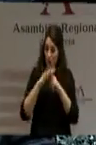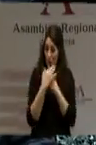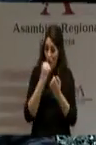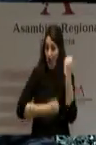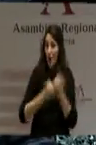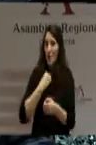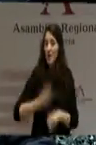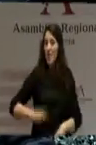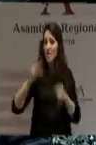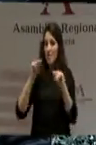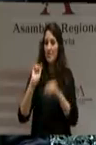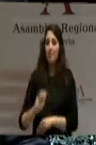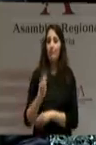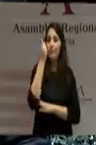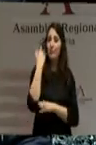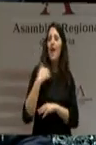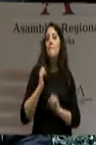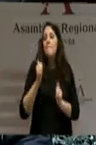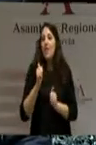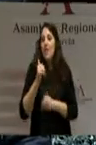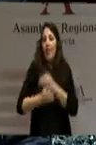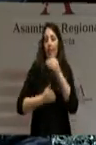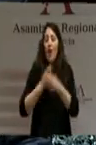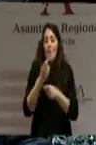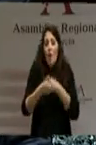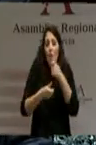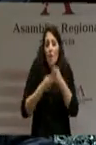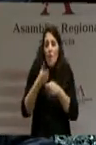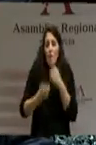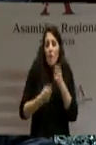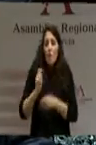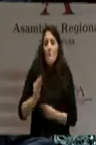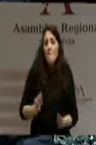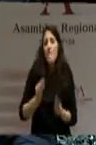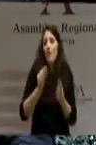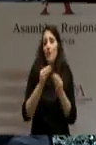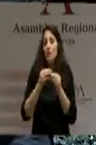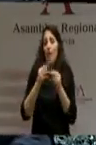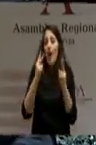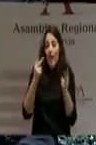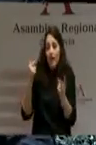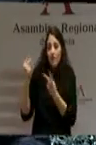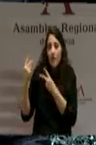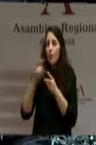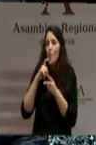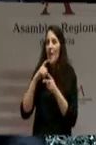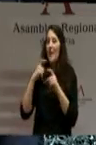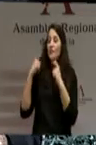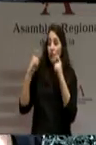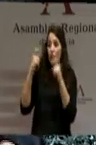de la que ya empezamos a salir, miraremos atrás pensando que los esfuerzos de toda la sociedad